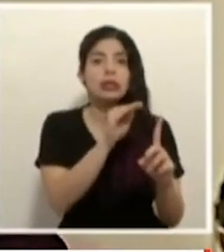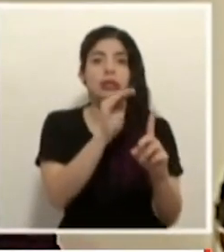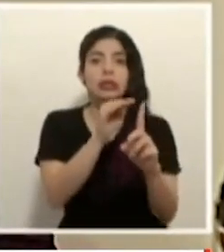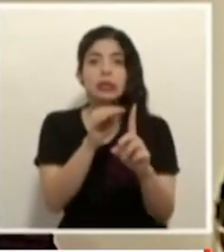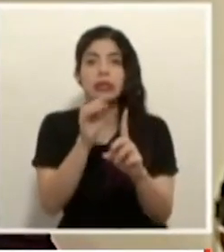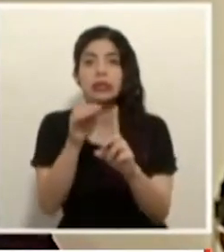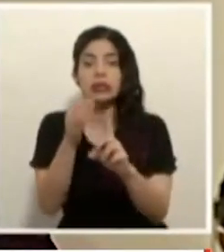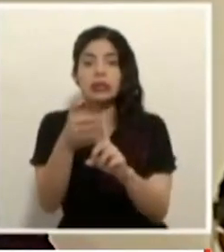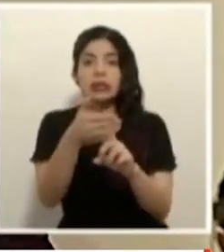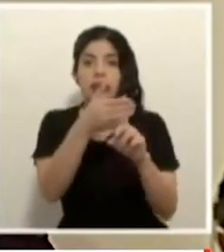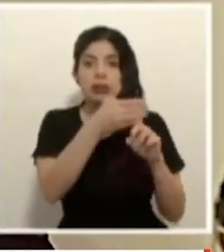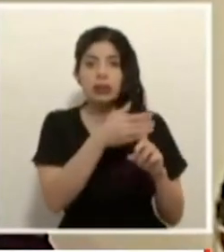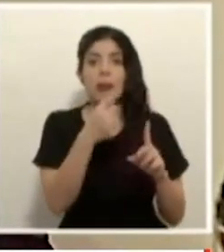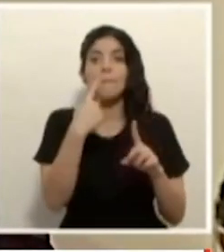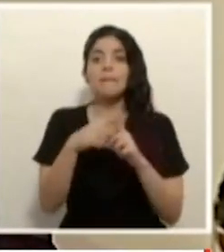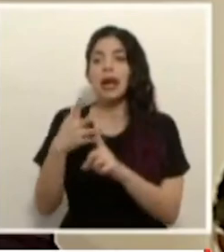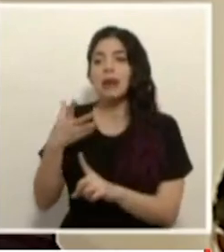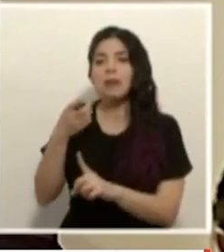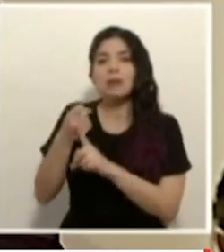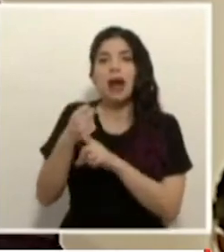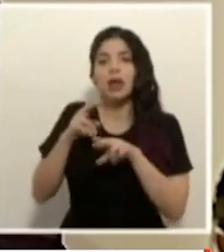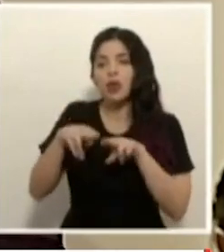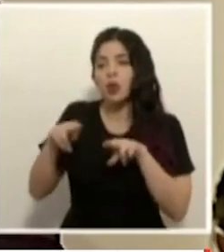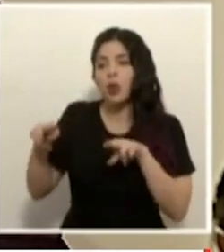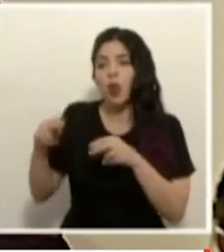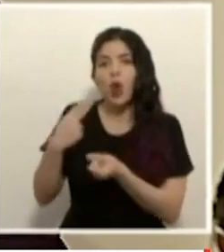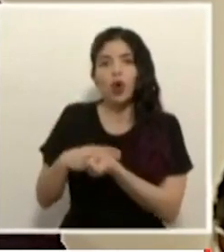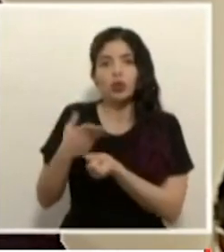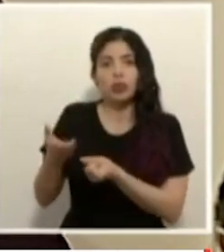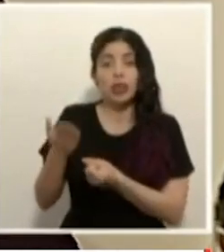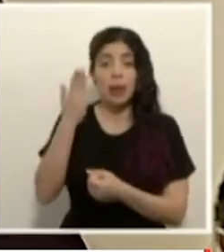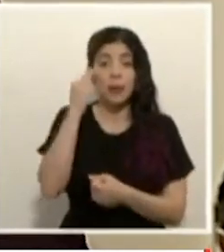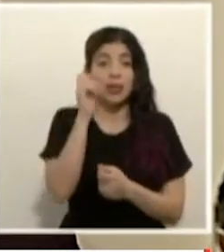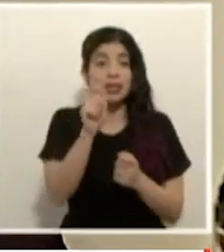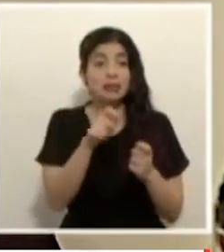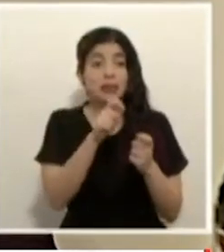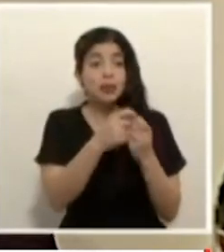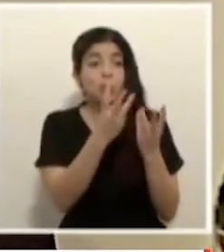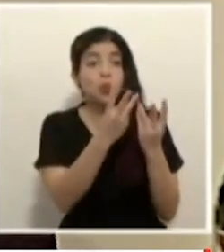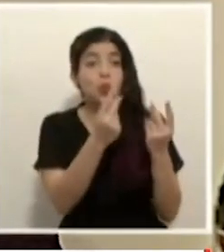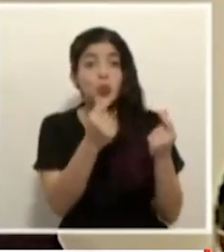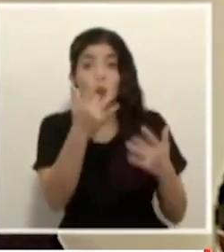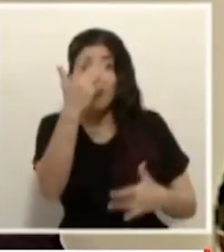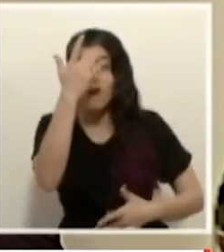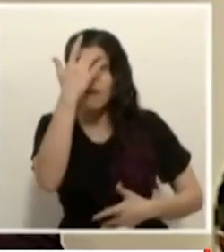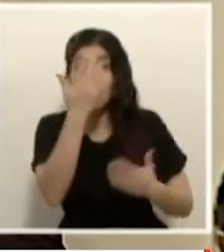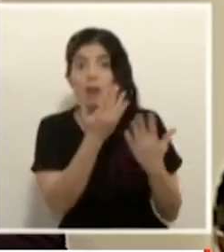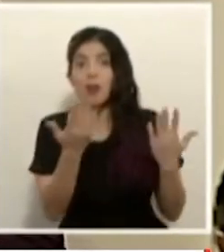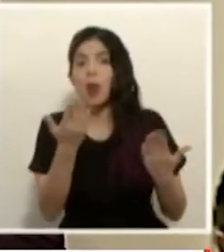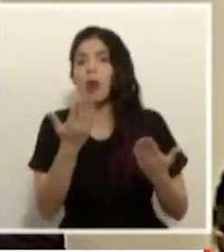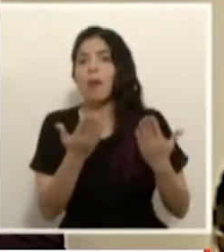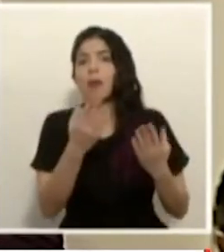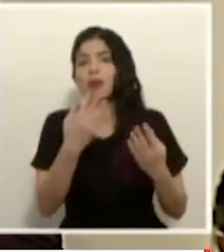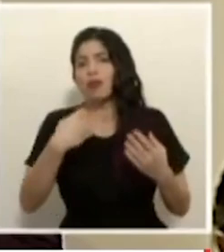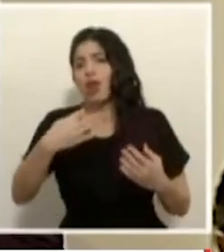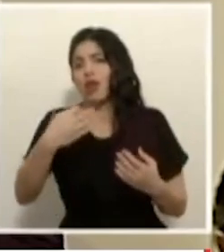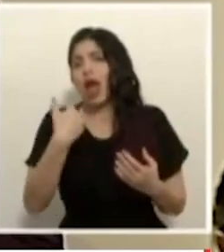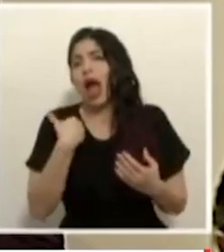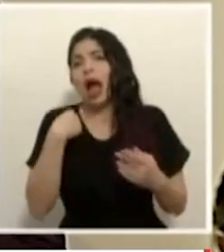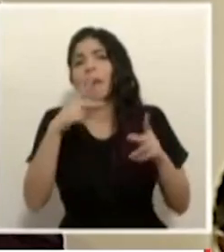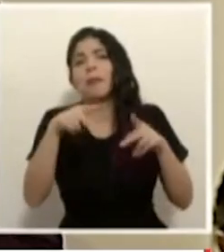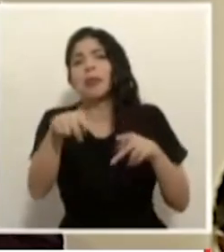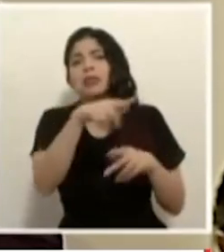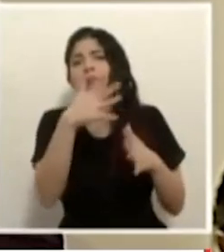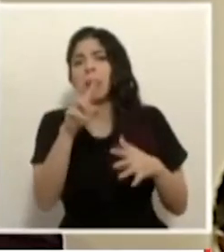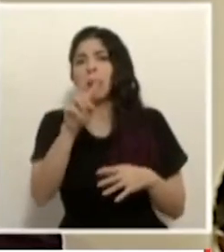parámetros de hospitalización del impacto en los servicios de salud porque los casos en sí sabemos que hay casos que no se captan todos los días que pueden andar incluso